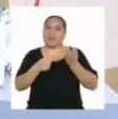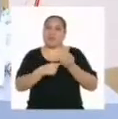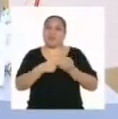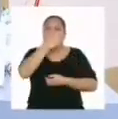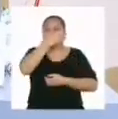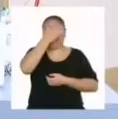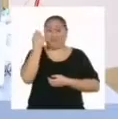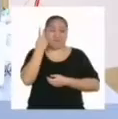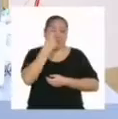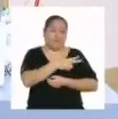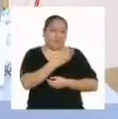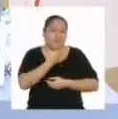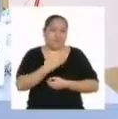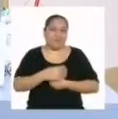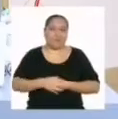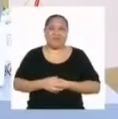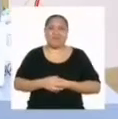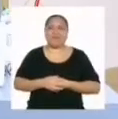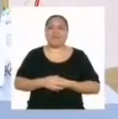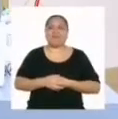había olvidado. Vamos a ver qué dicen.